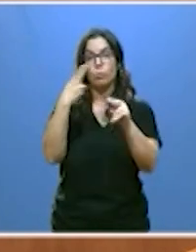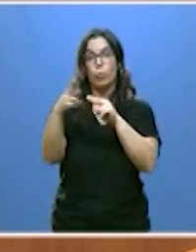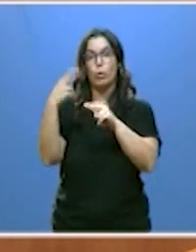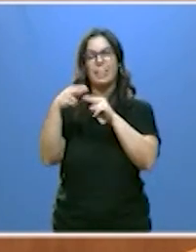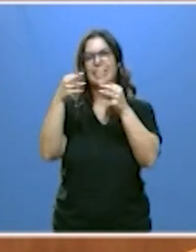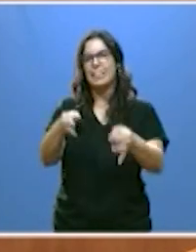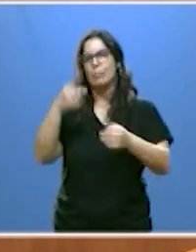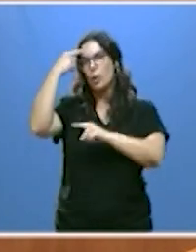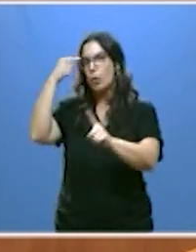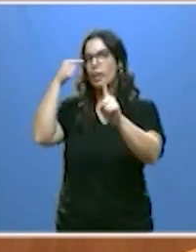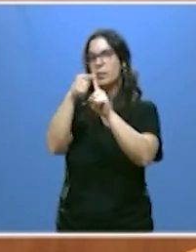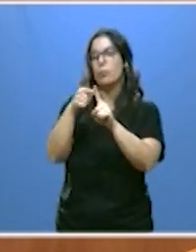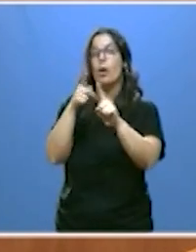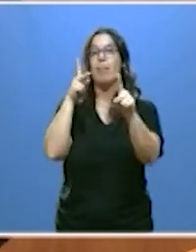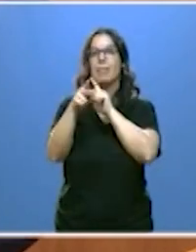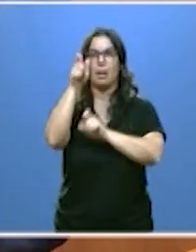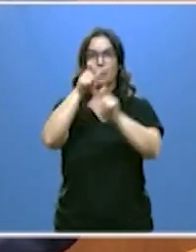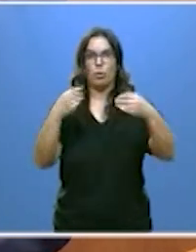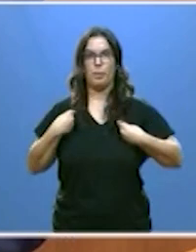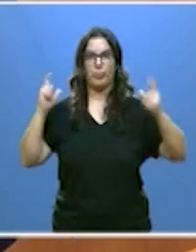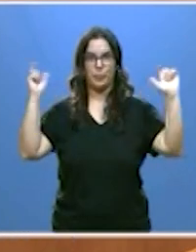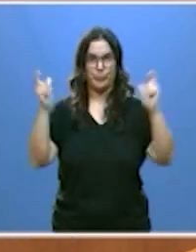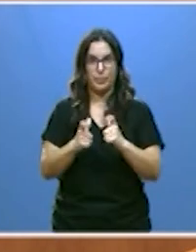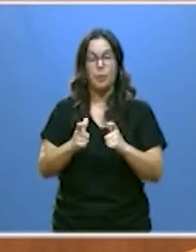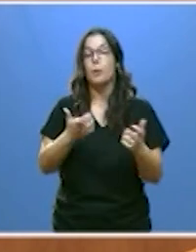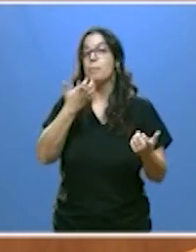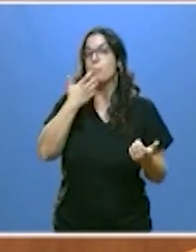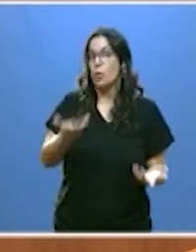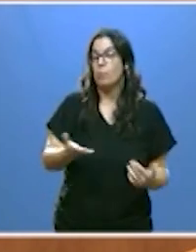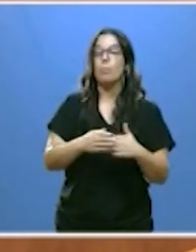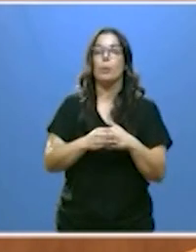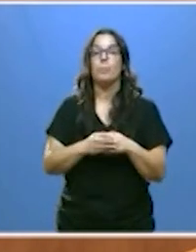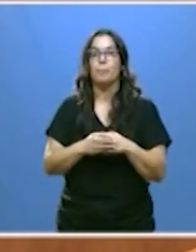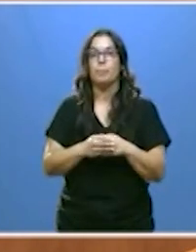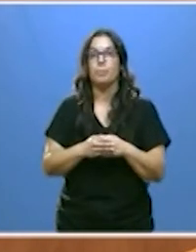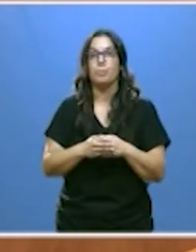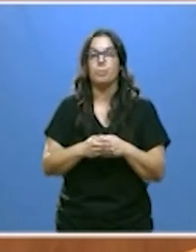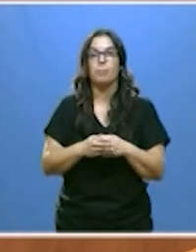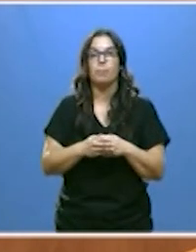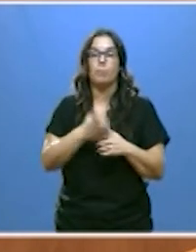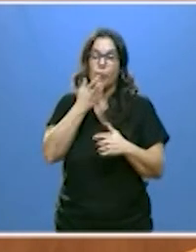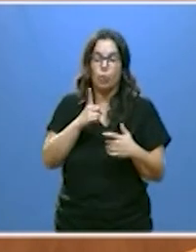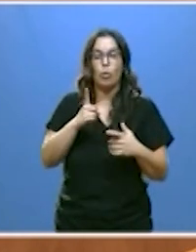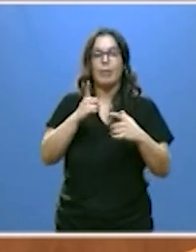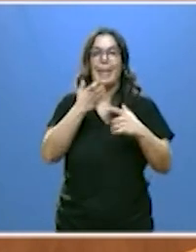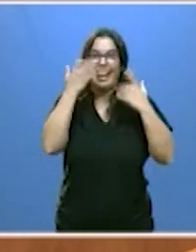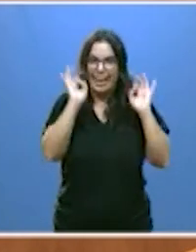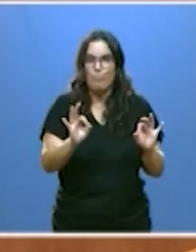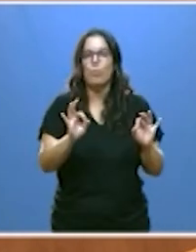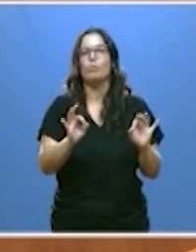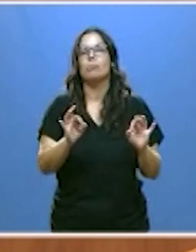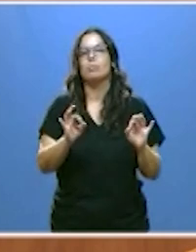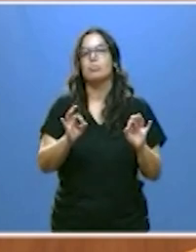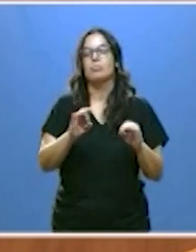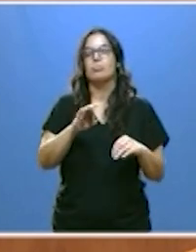orientado a luchar contra la despoblación así por ejemplo el anexo por ejemplo no como ejemplo el